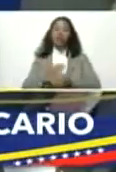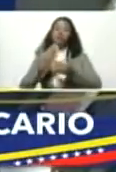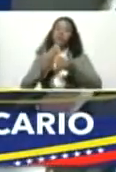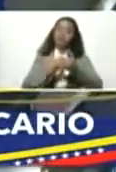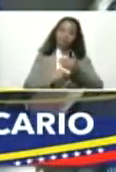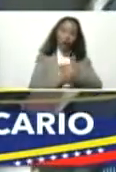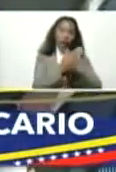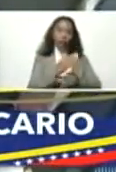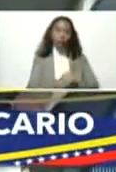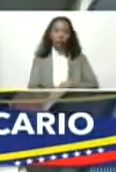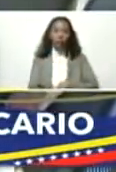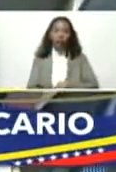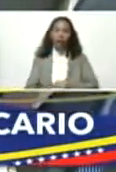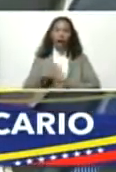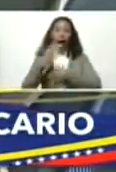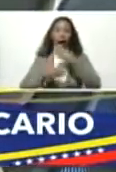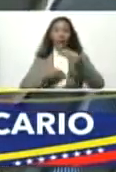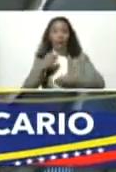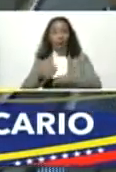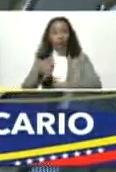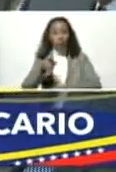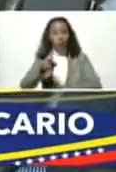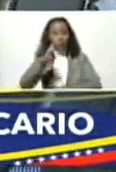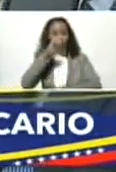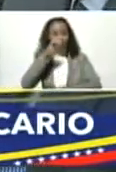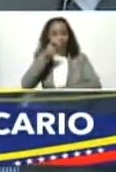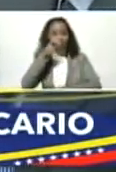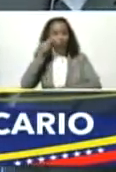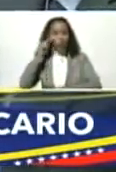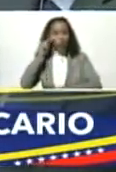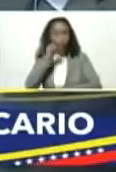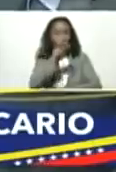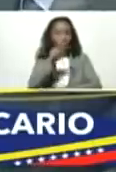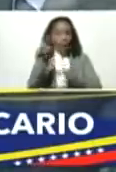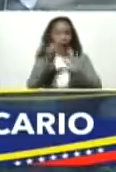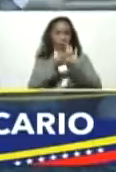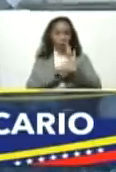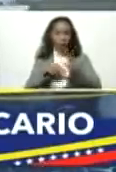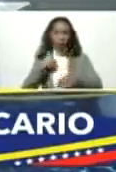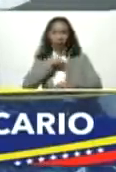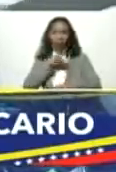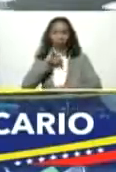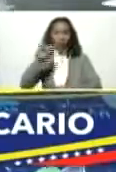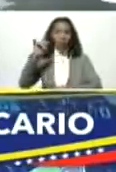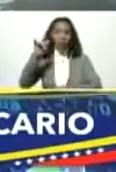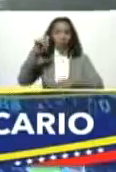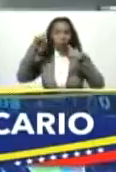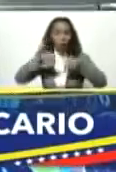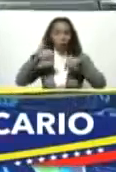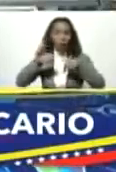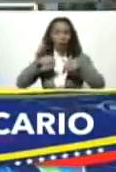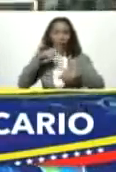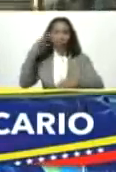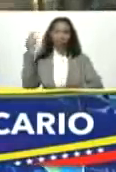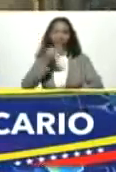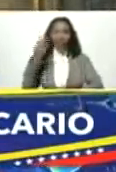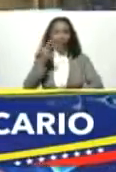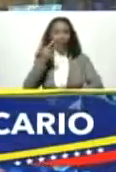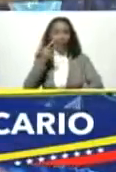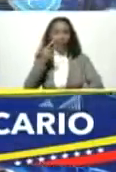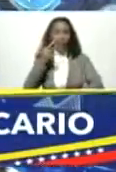a estar vigilantes de que las medidas que vamos a anunciar hoy verdaderamente